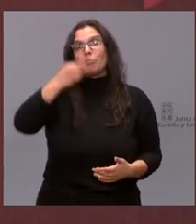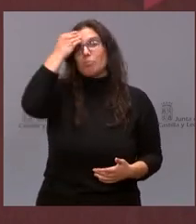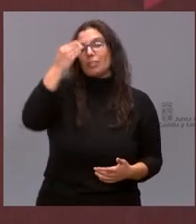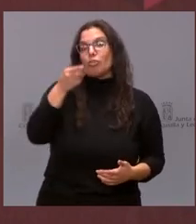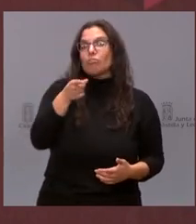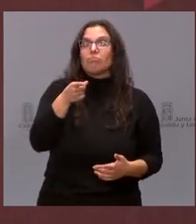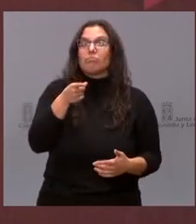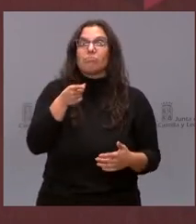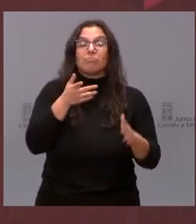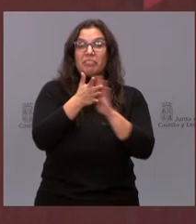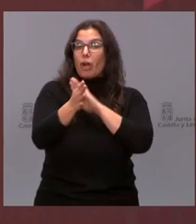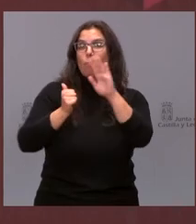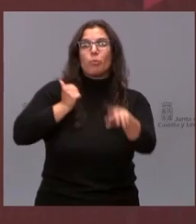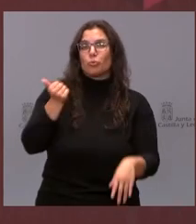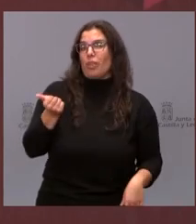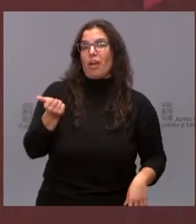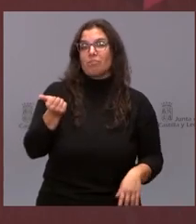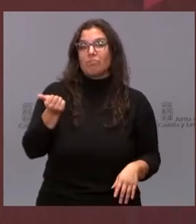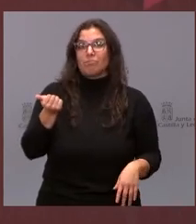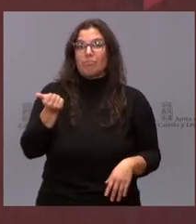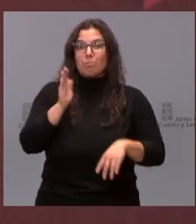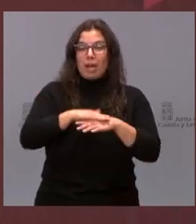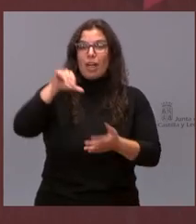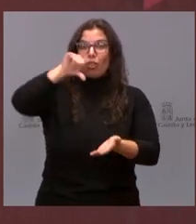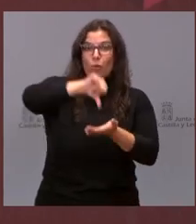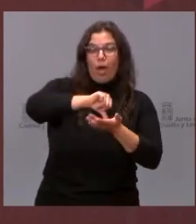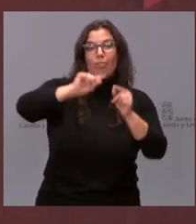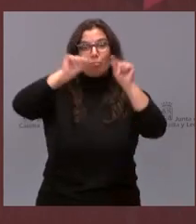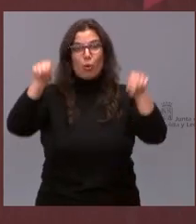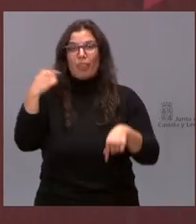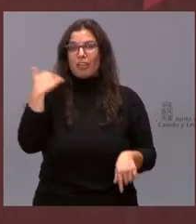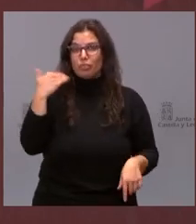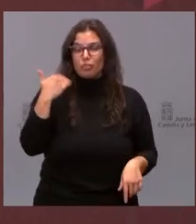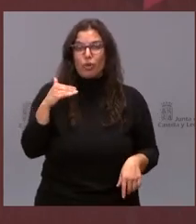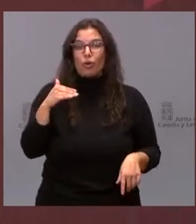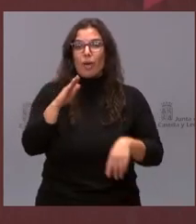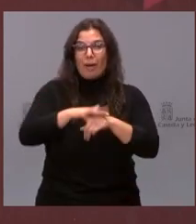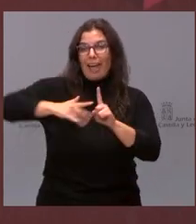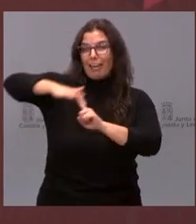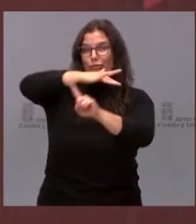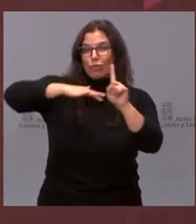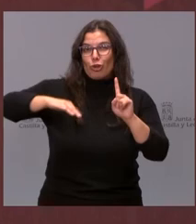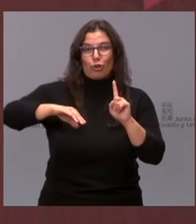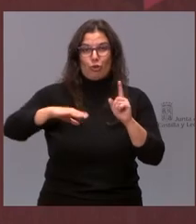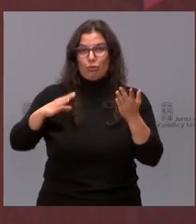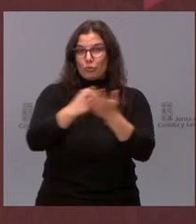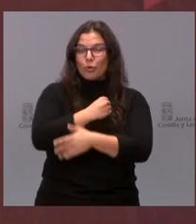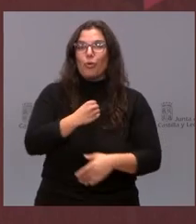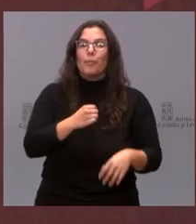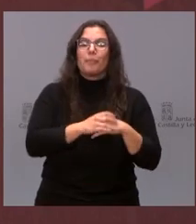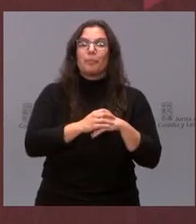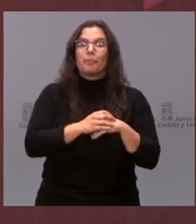oportunidades para la ciudad, para la provincia de Soria, para todo el entorno. Vamos a seguir